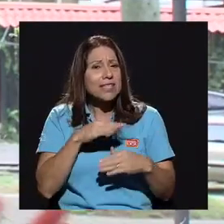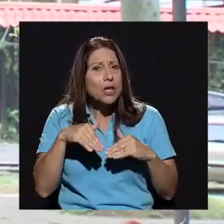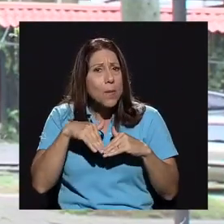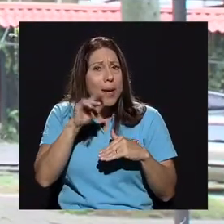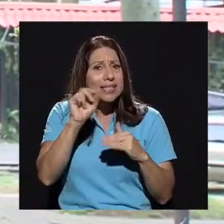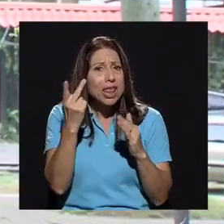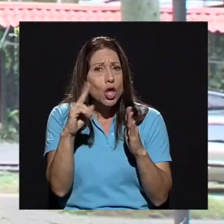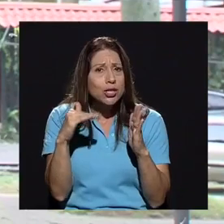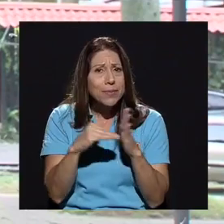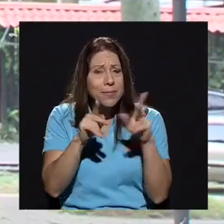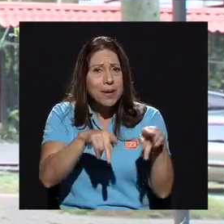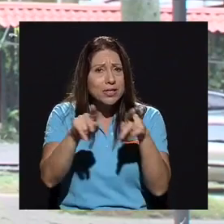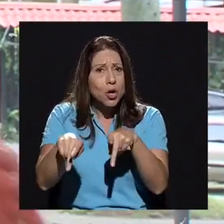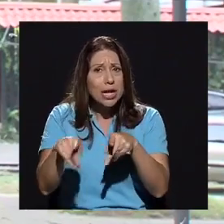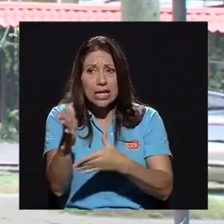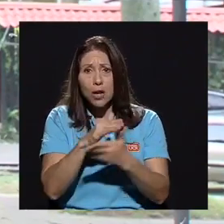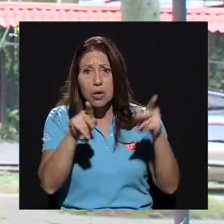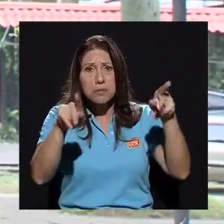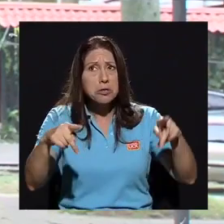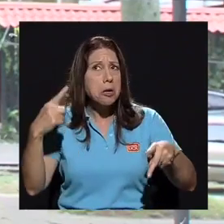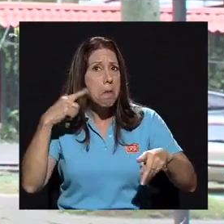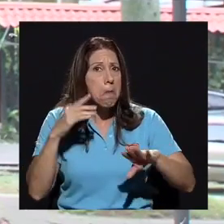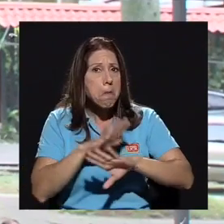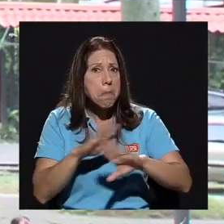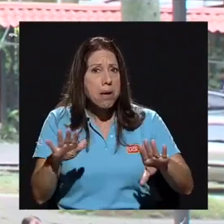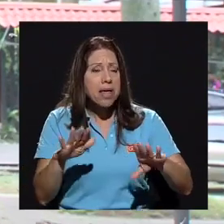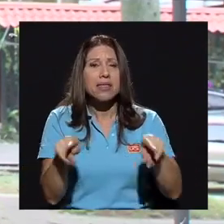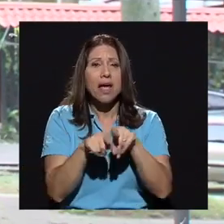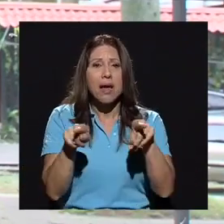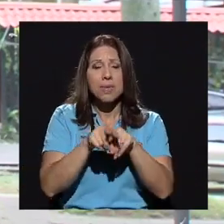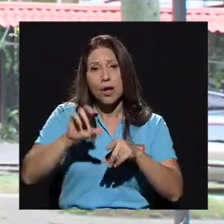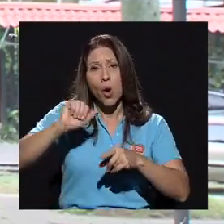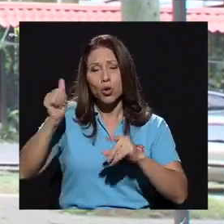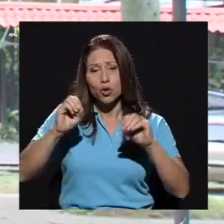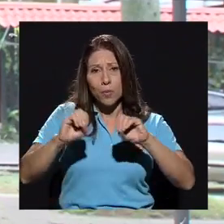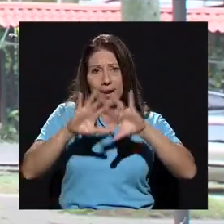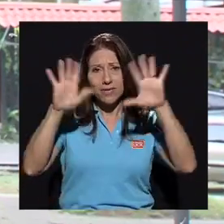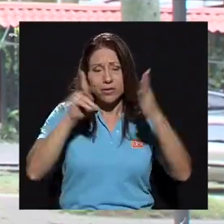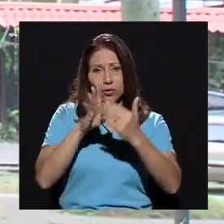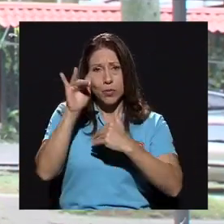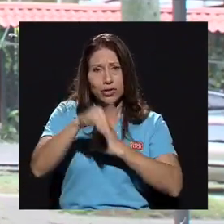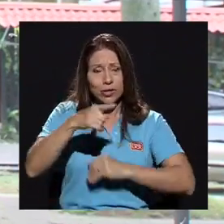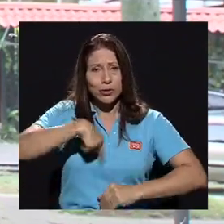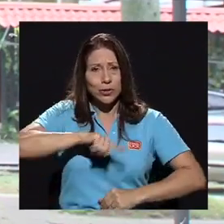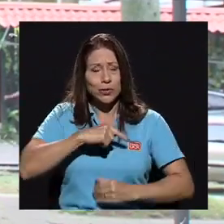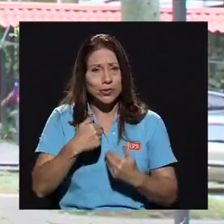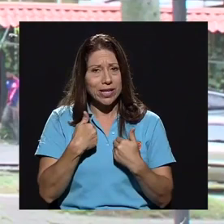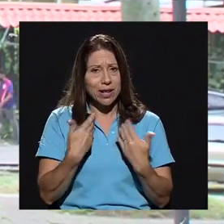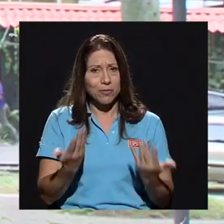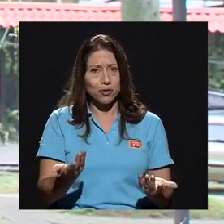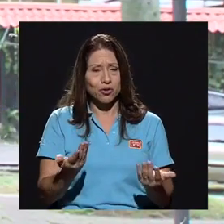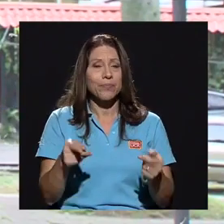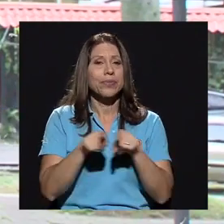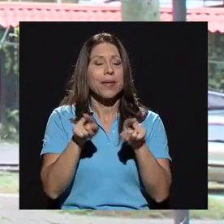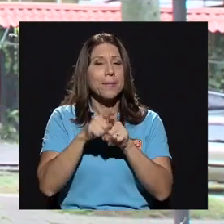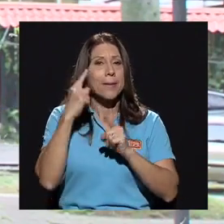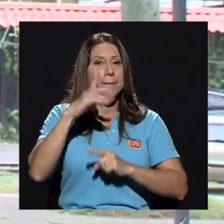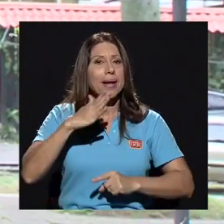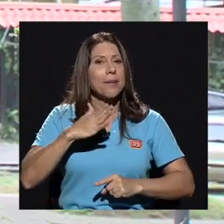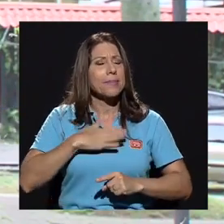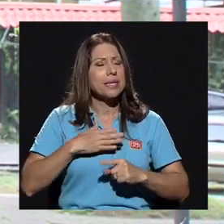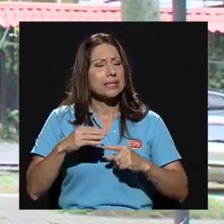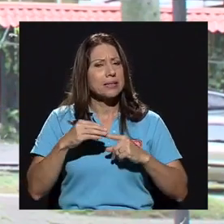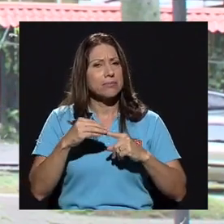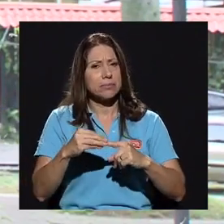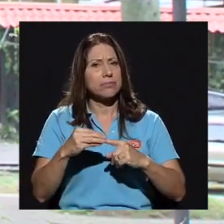a gente que nunca ha escuchado hablar de eso y también de otros maravillosos proyectos que tenemos. Y otra cosa que para